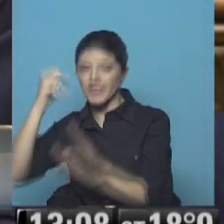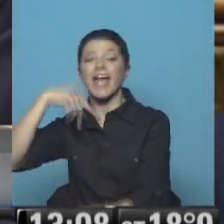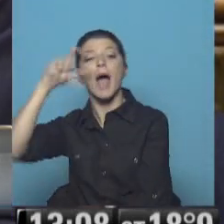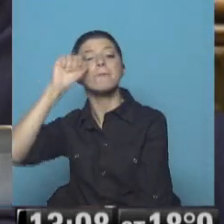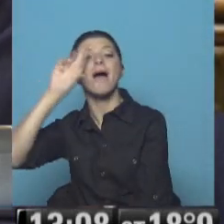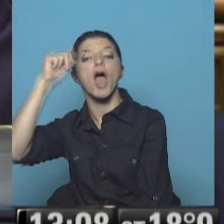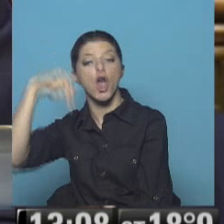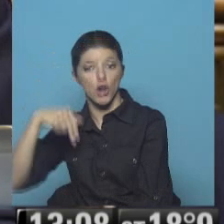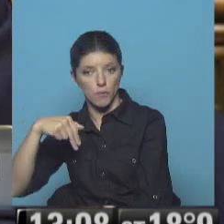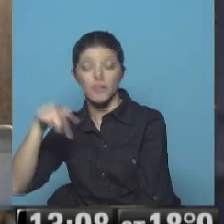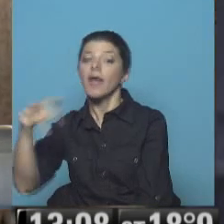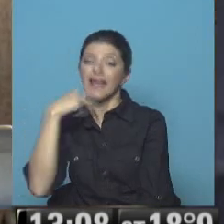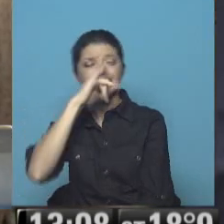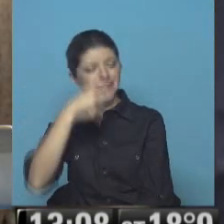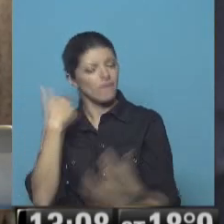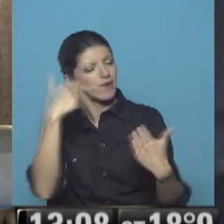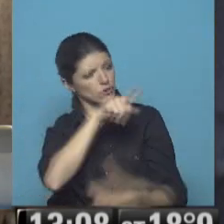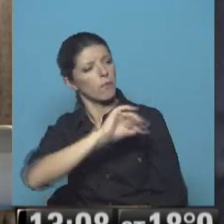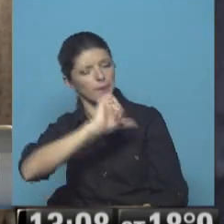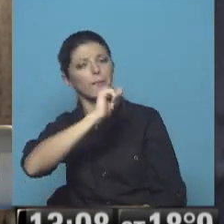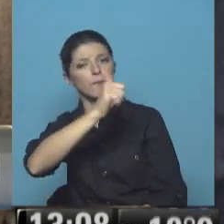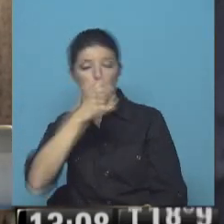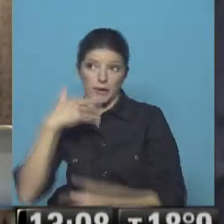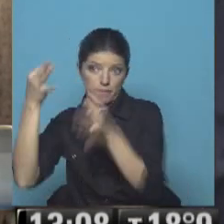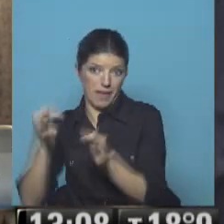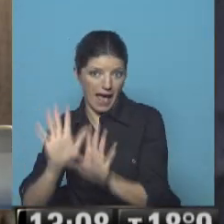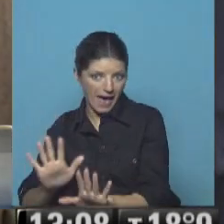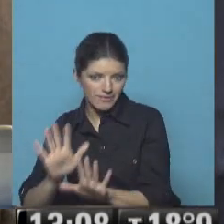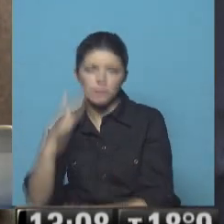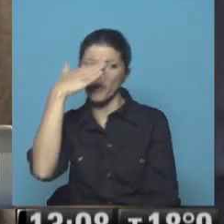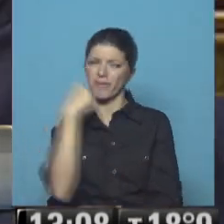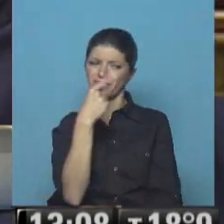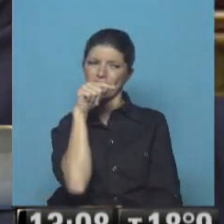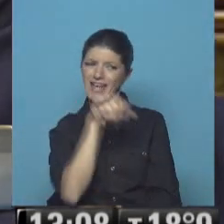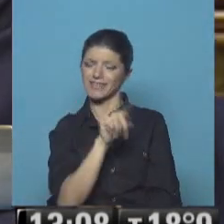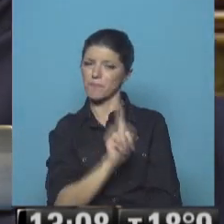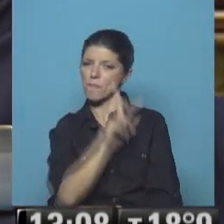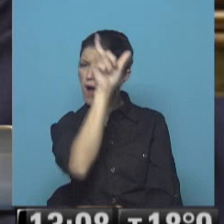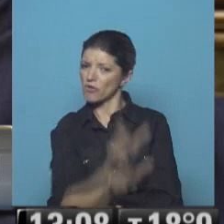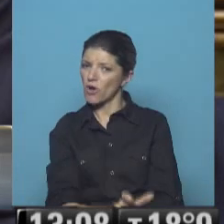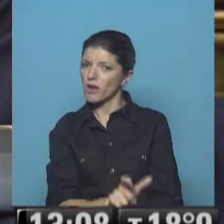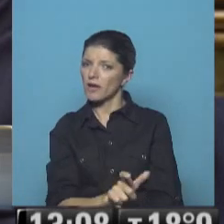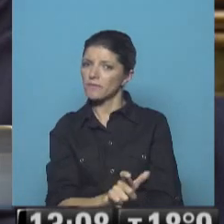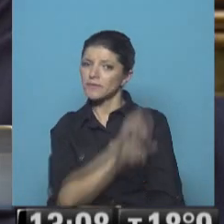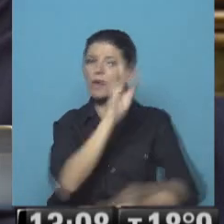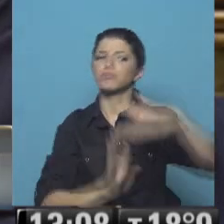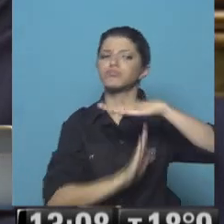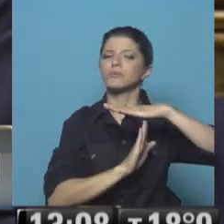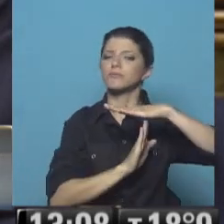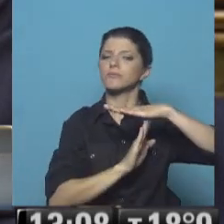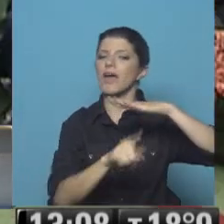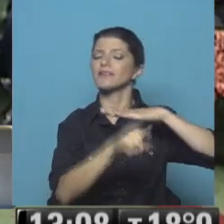quien luego de felicitar a Corbyn como marca el protocolo lo calificó sin medias tintas al nuevo liderazgo laborista